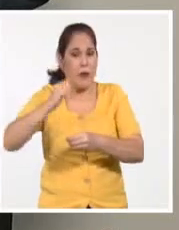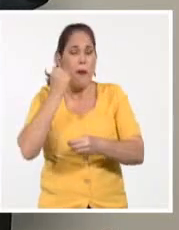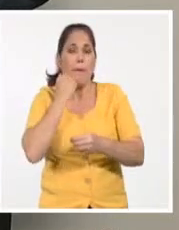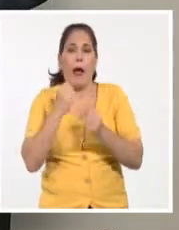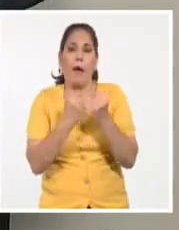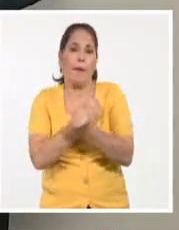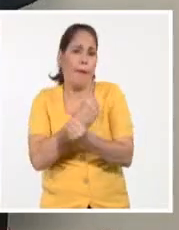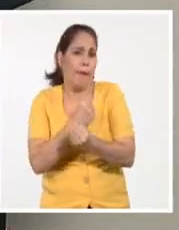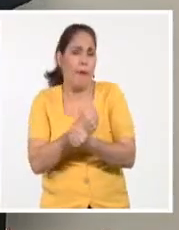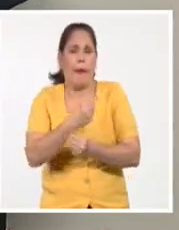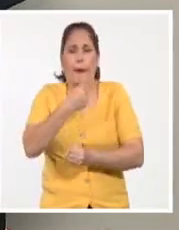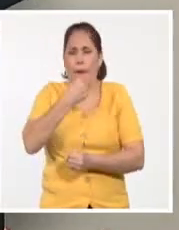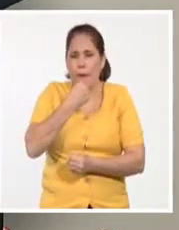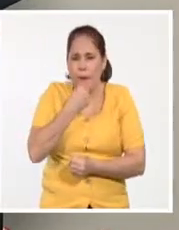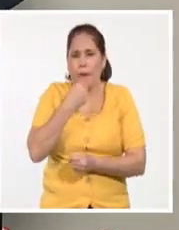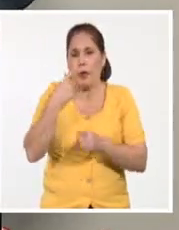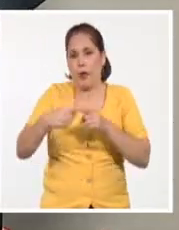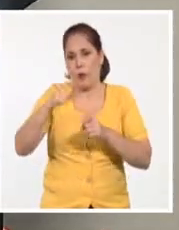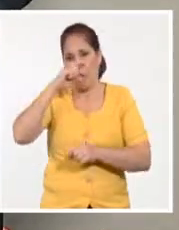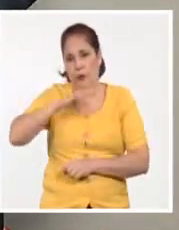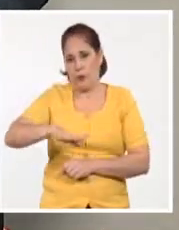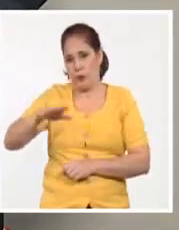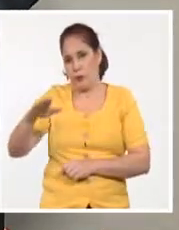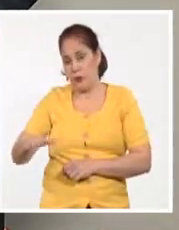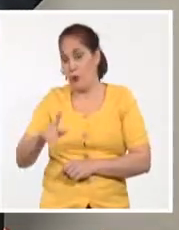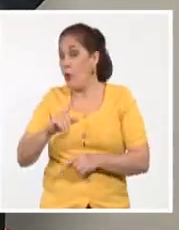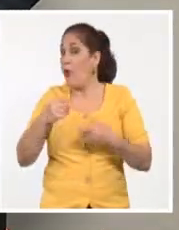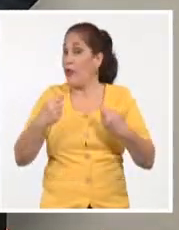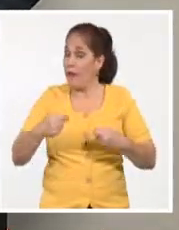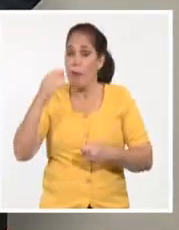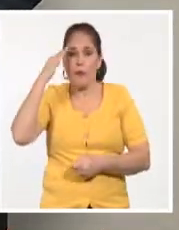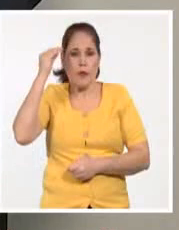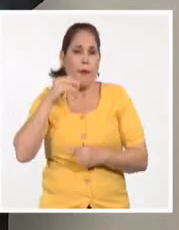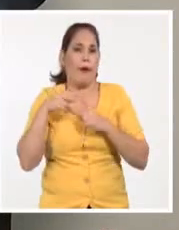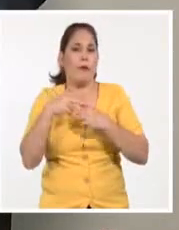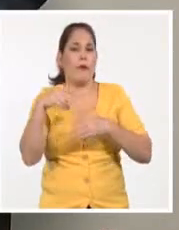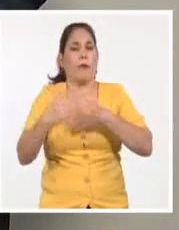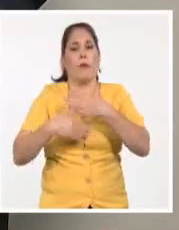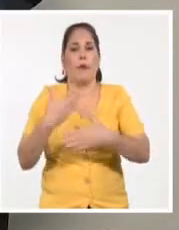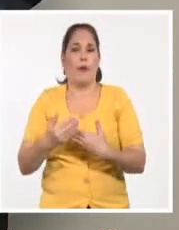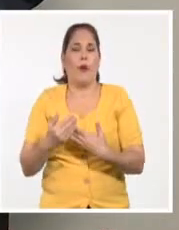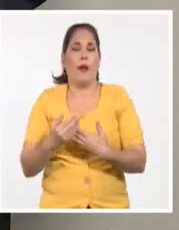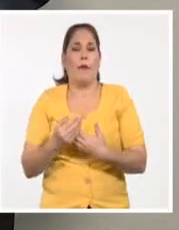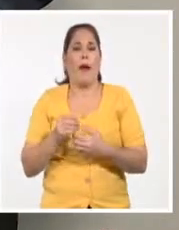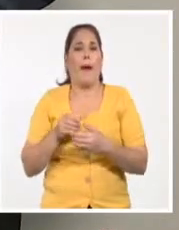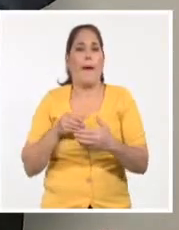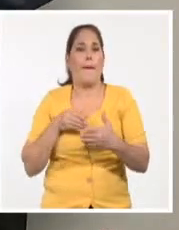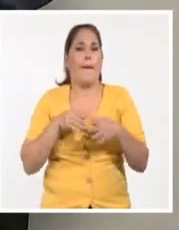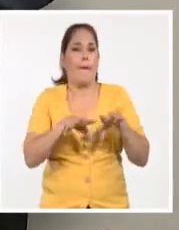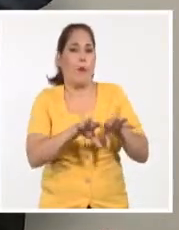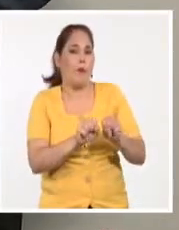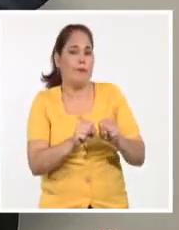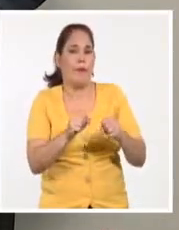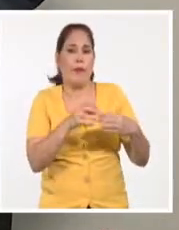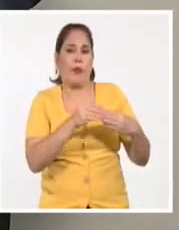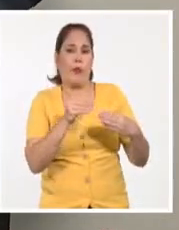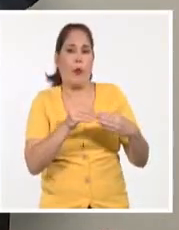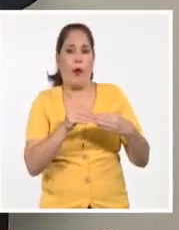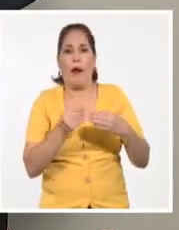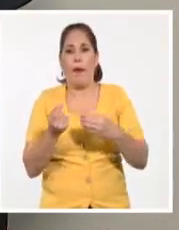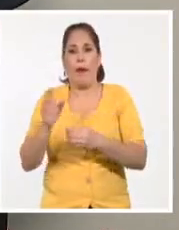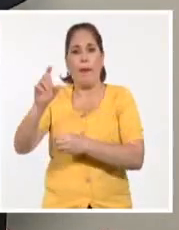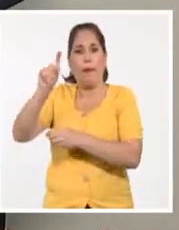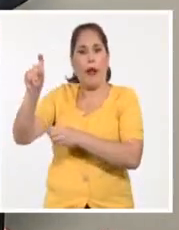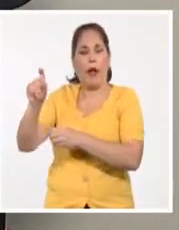vulnerables. No podemos apreciar o no debemos apreciar como solución que se intervenga en el mercado cambiario y se deje una